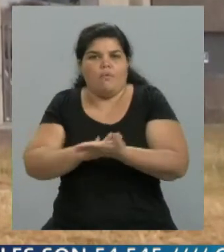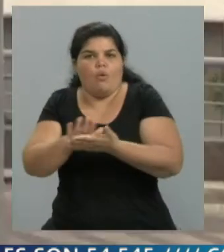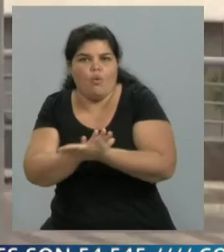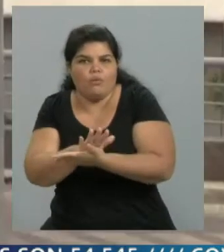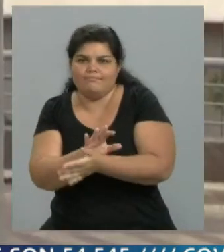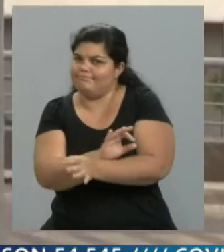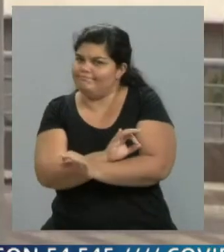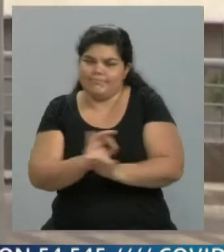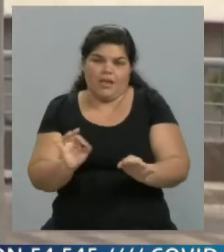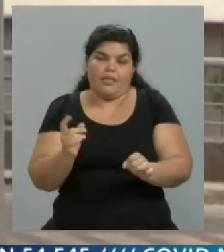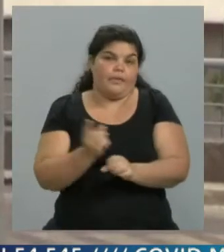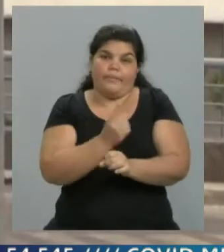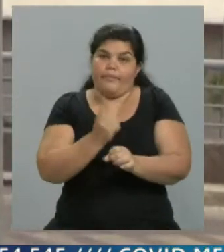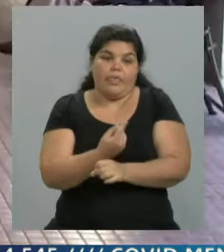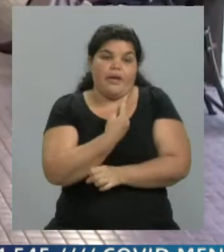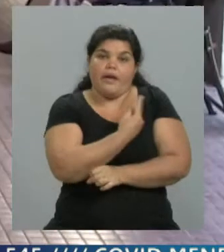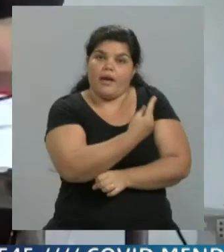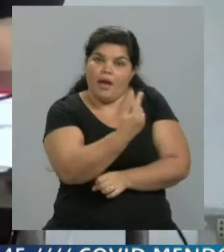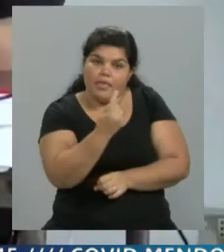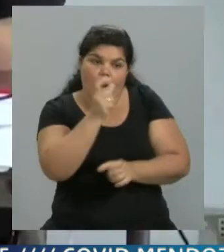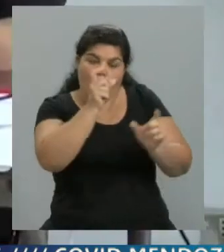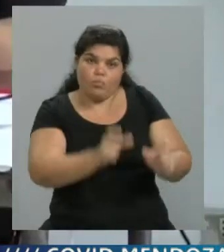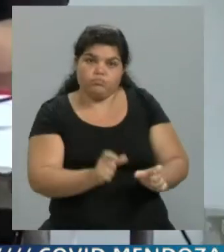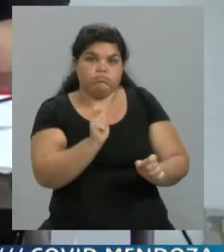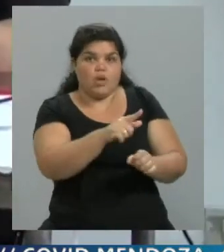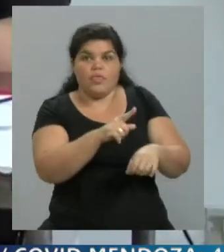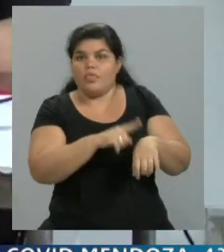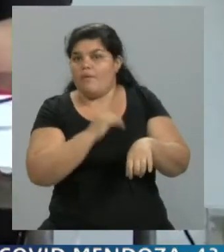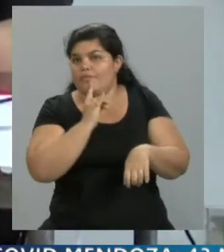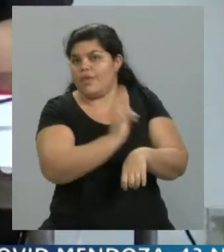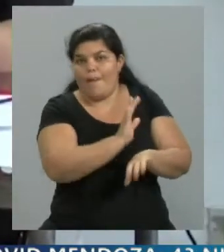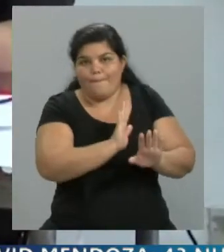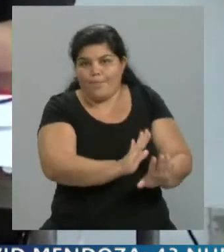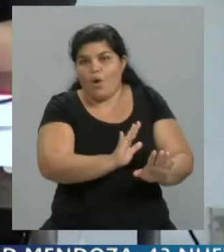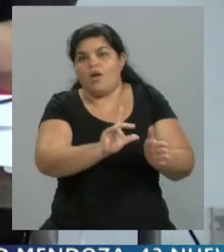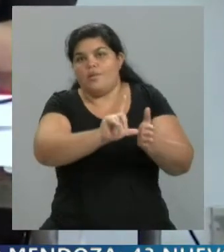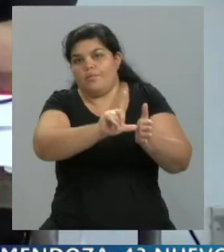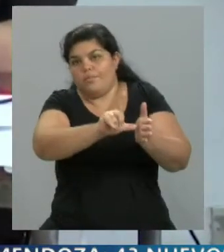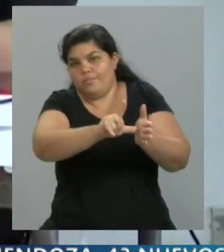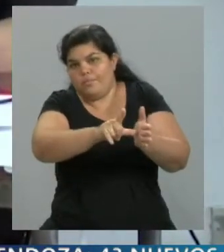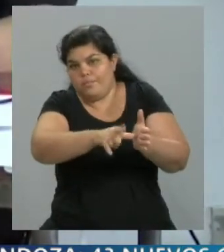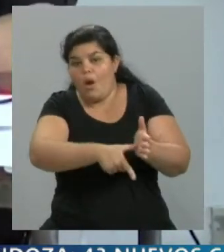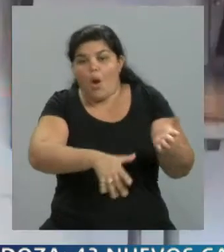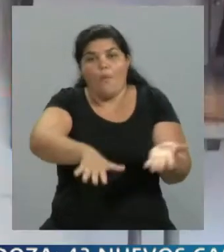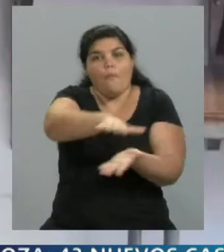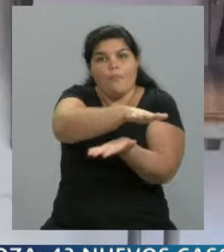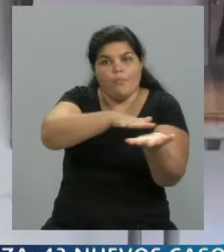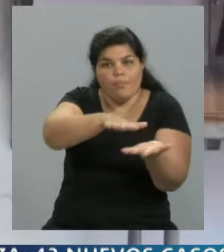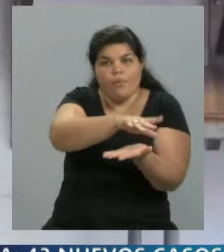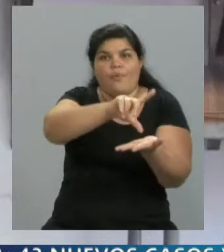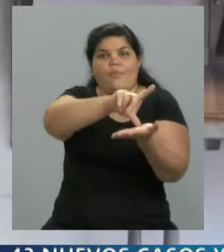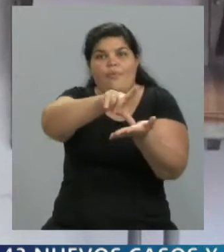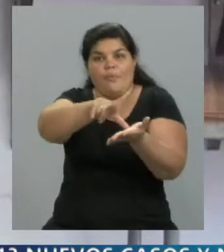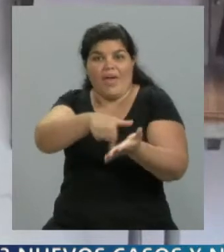cada persona, hay que darle un tiempo para que la gran cantidad, una gran cantidad de la población esté vacunada, por lo tanto